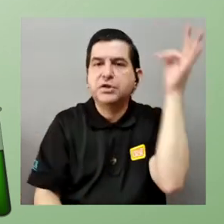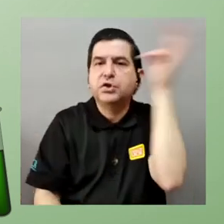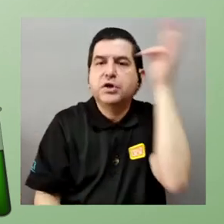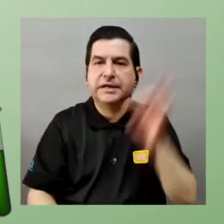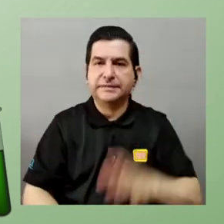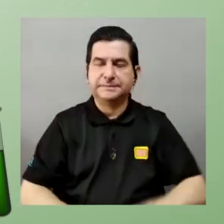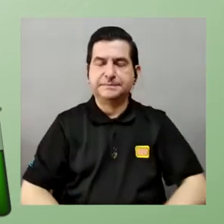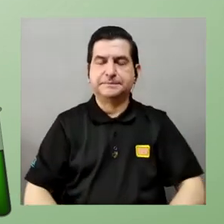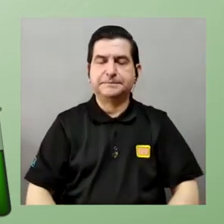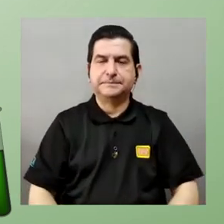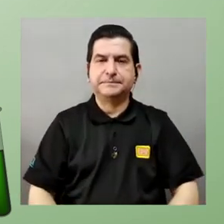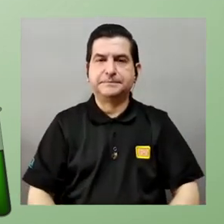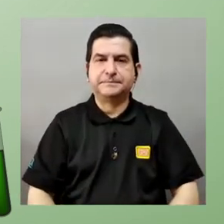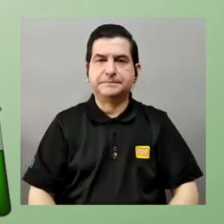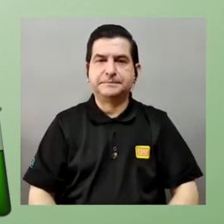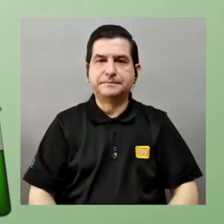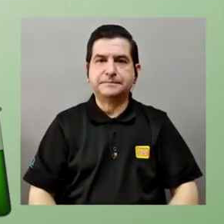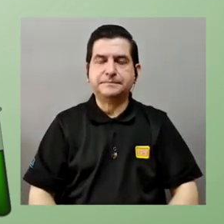como en la teoría ahora